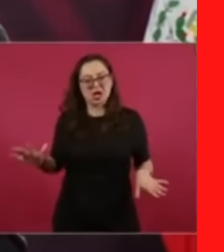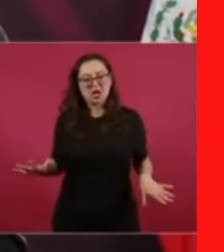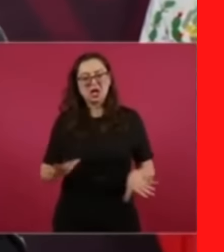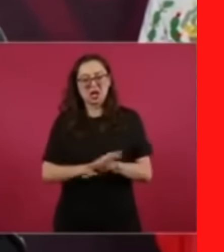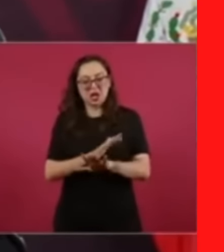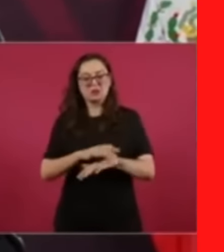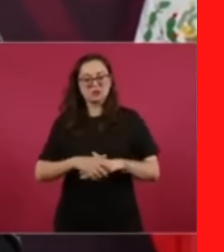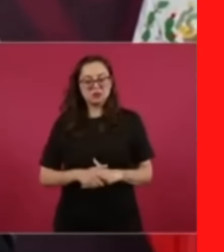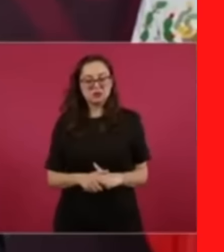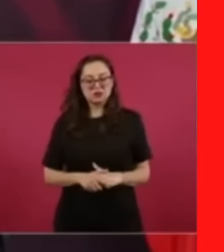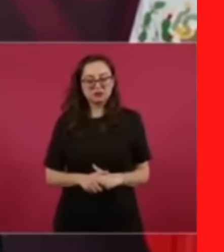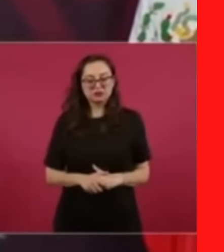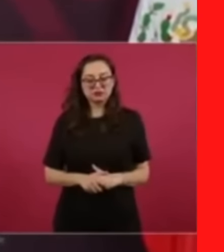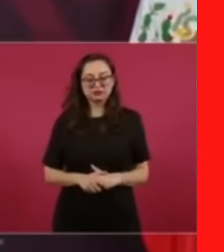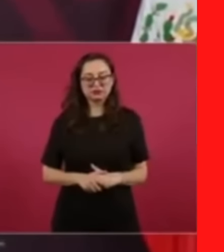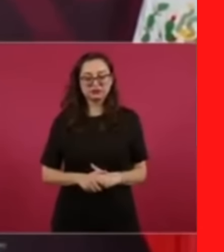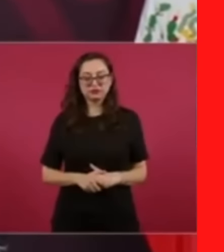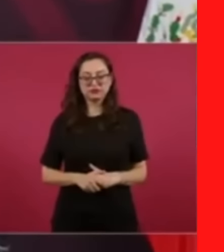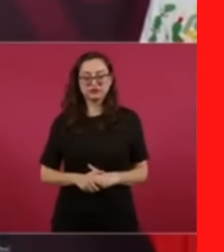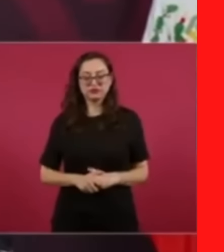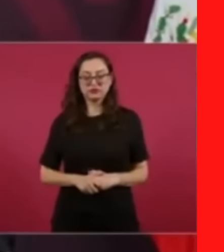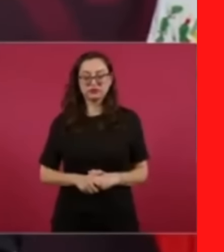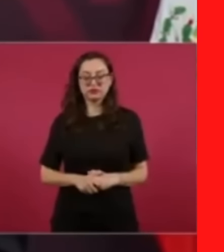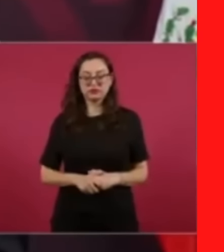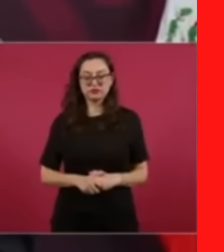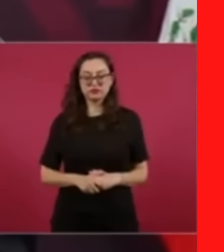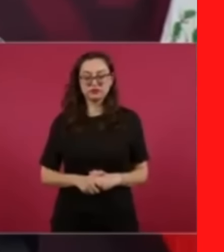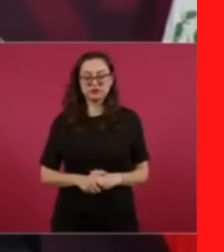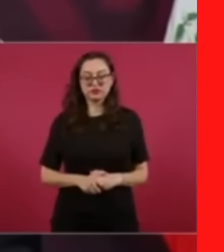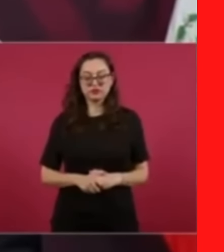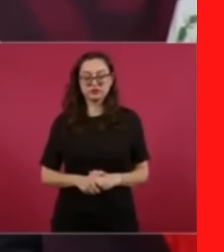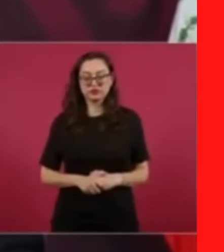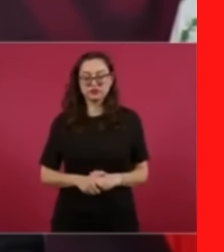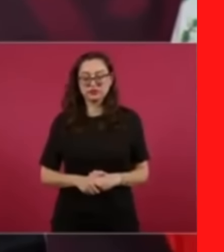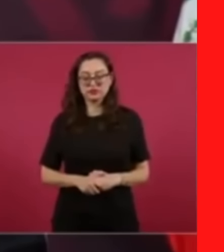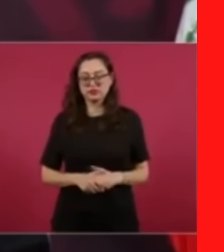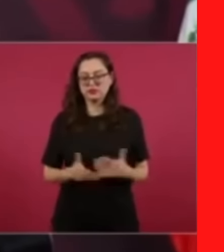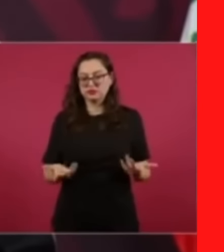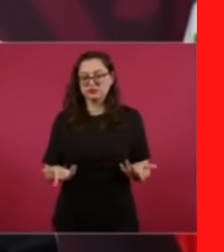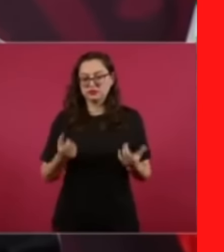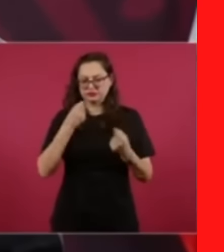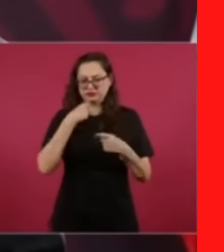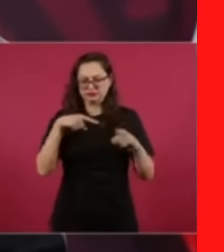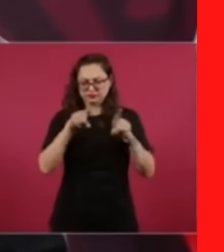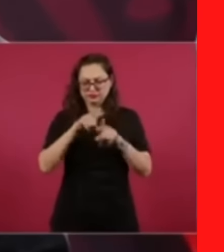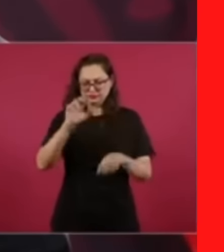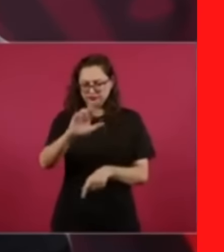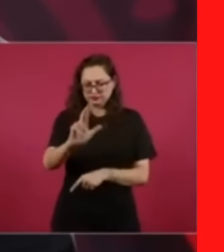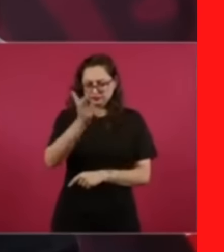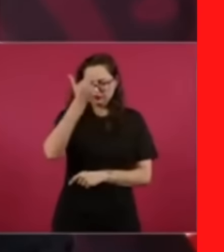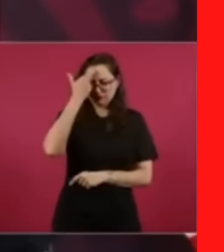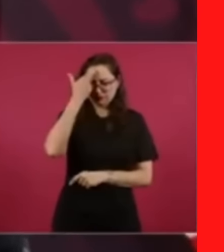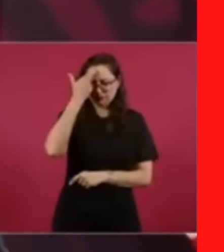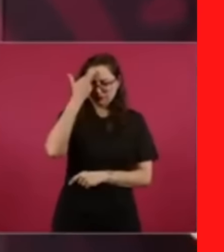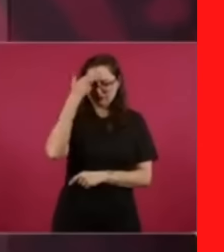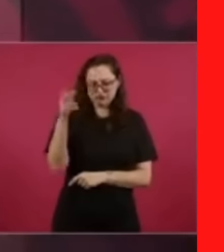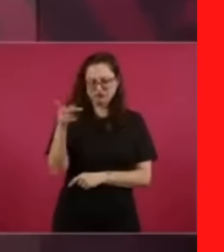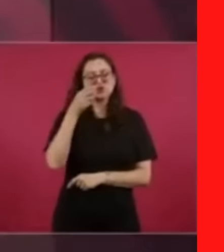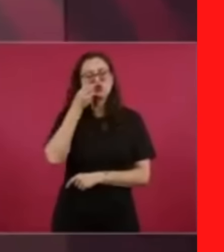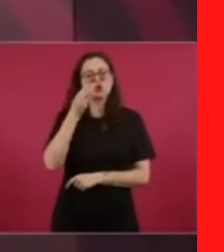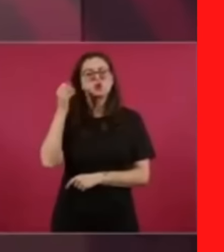extraordinario que fue asesinado en plena misa, el arzobispo